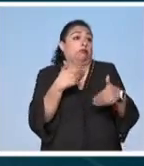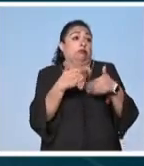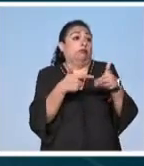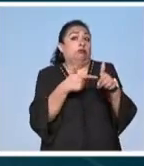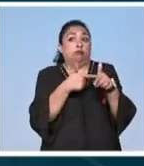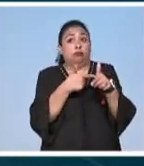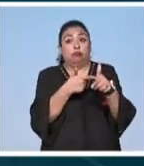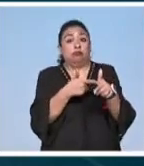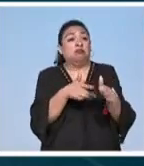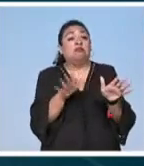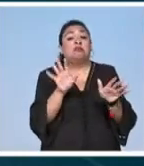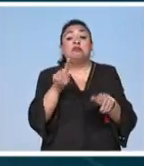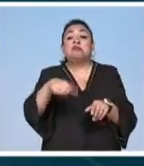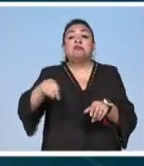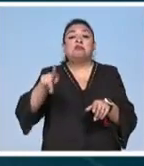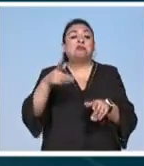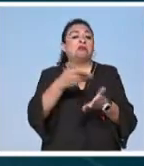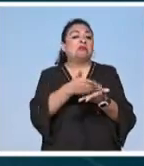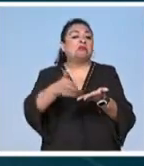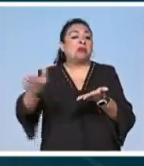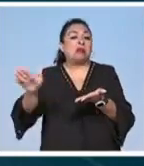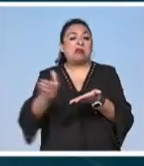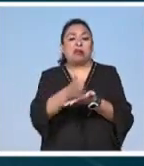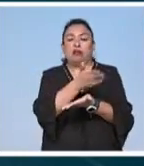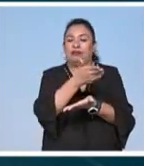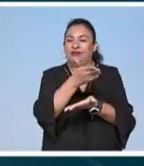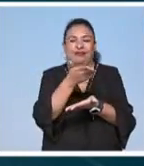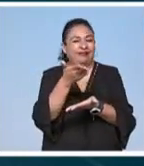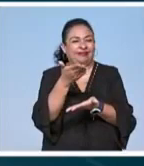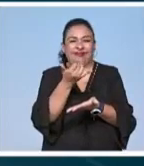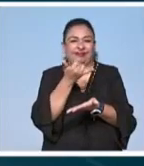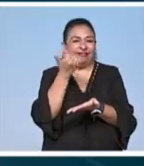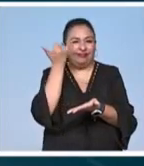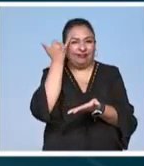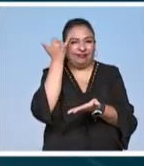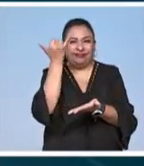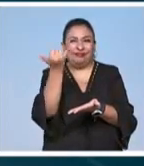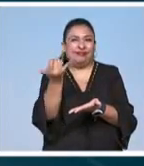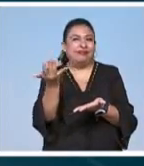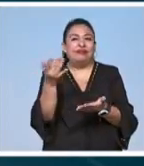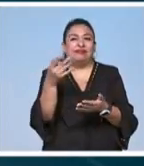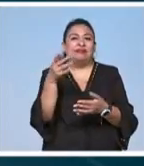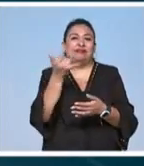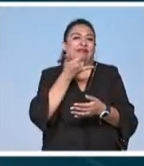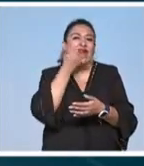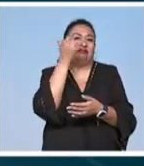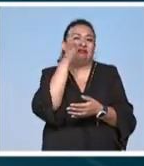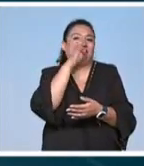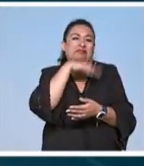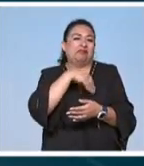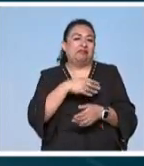como si no dependiera de la salud de los ecosistemas una idea que tiene los días contados